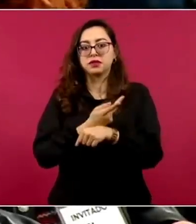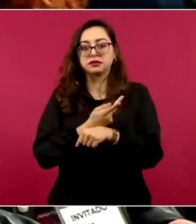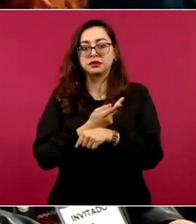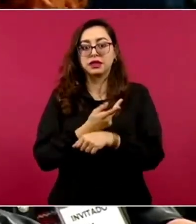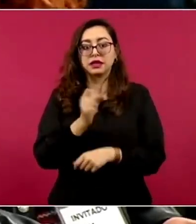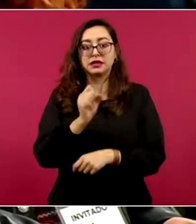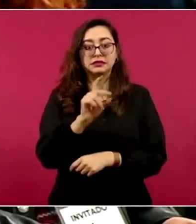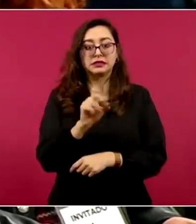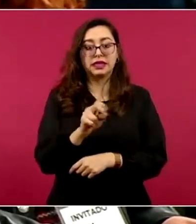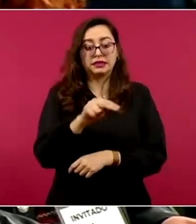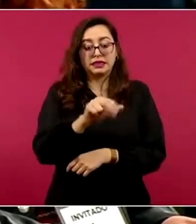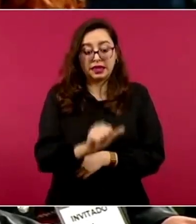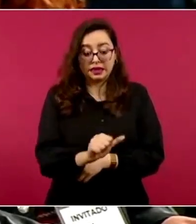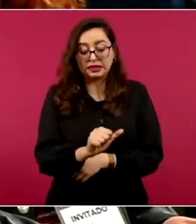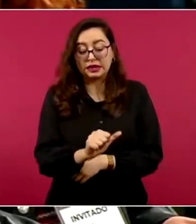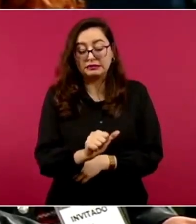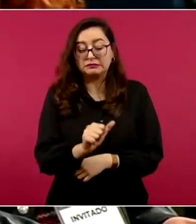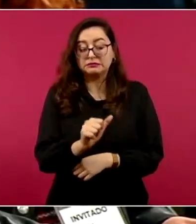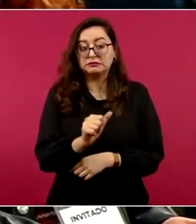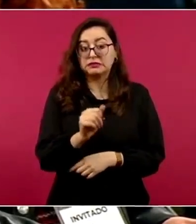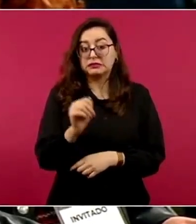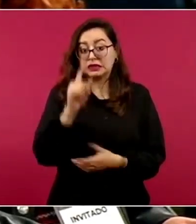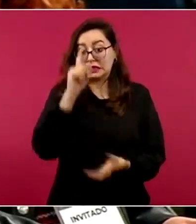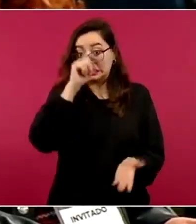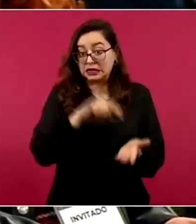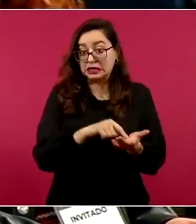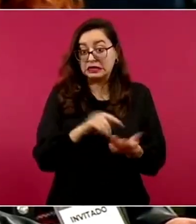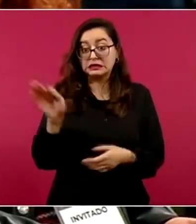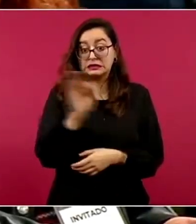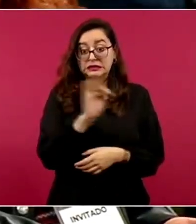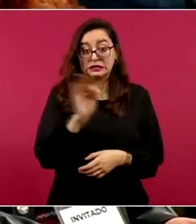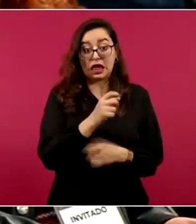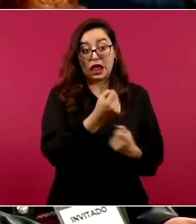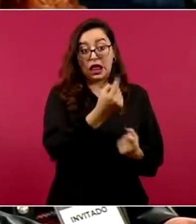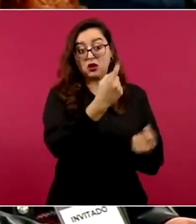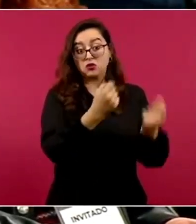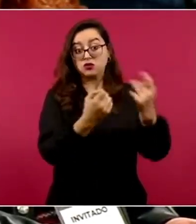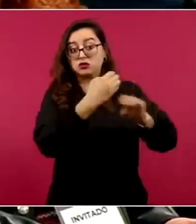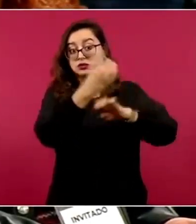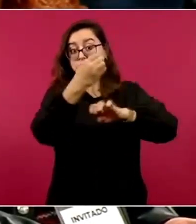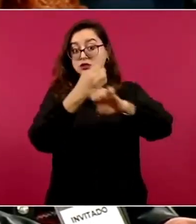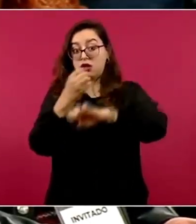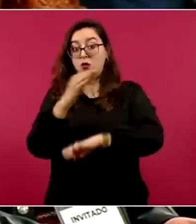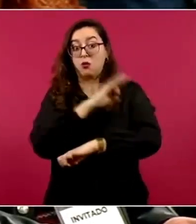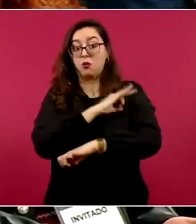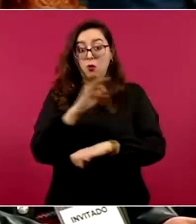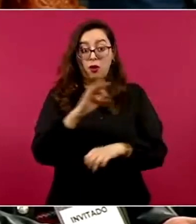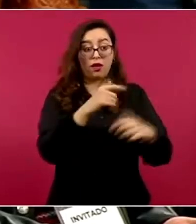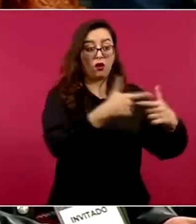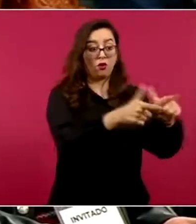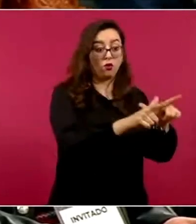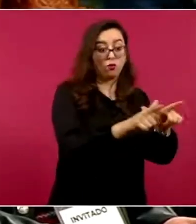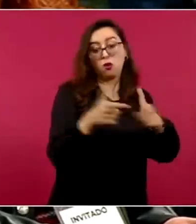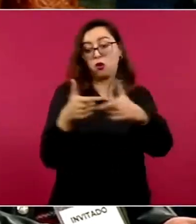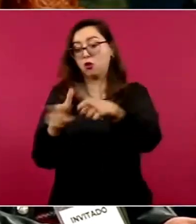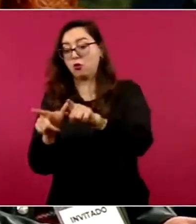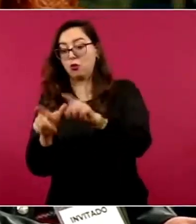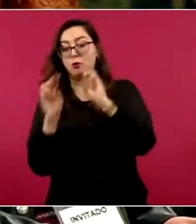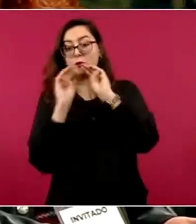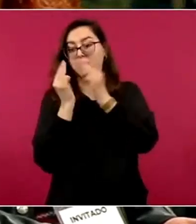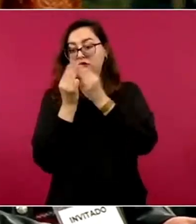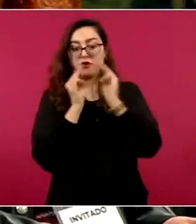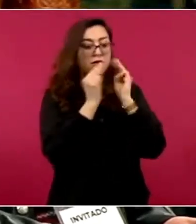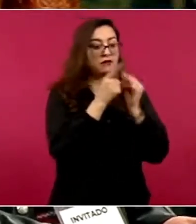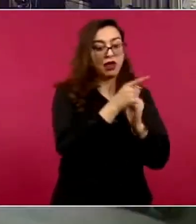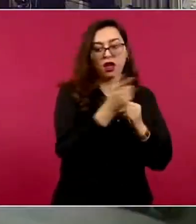Sedena prevé que pueda haber algunos estados donde puedan ocurrir hechos de violencia vinculados o como consecuencia